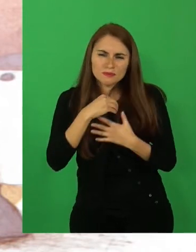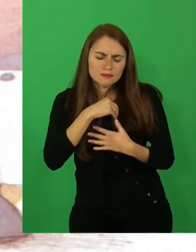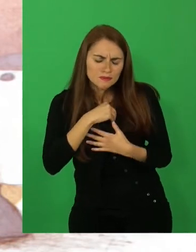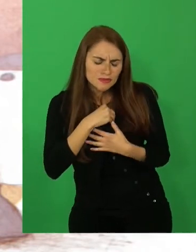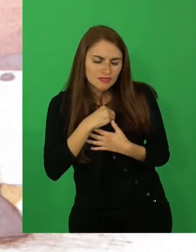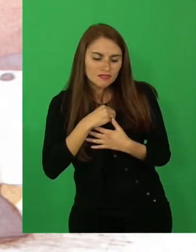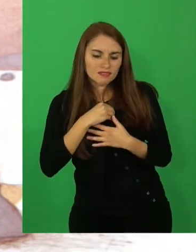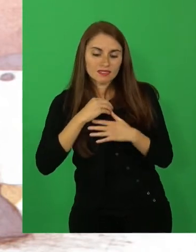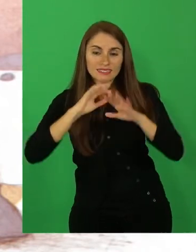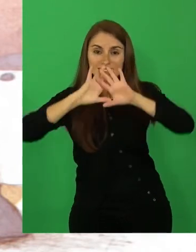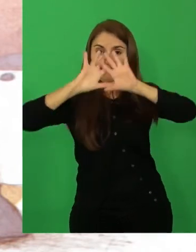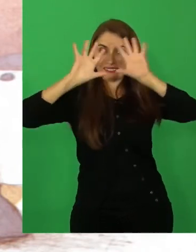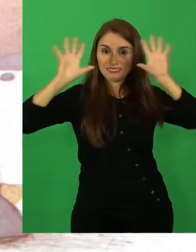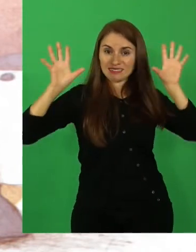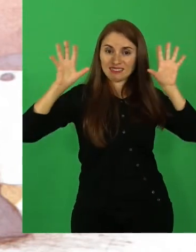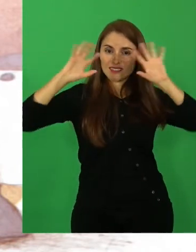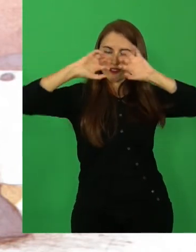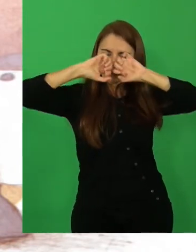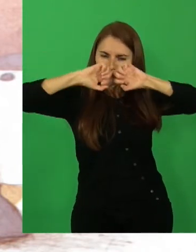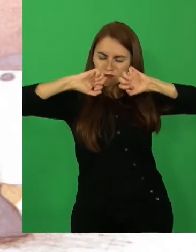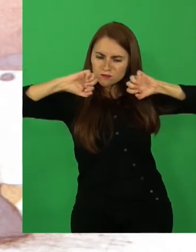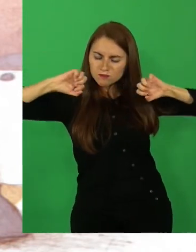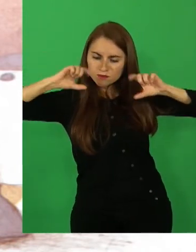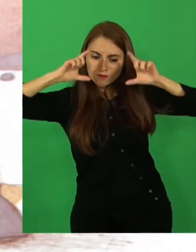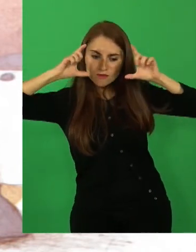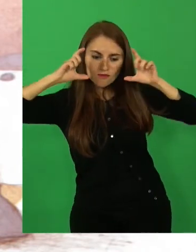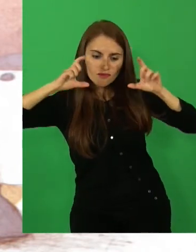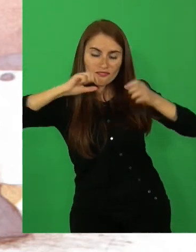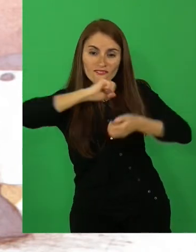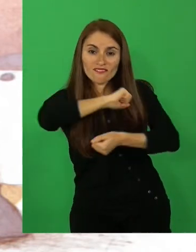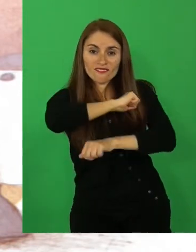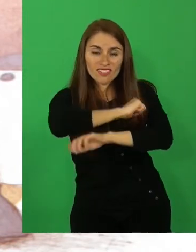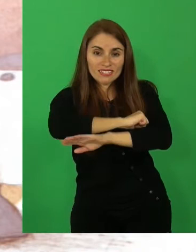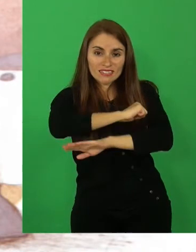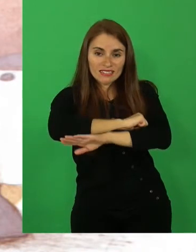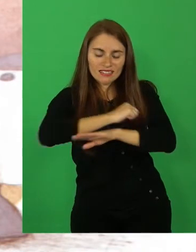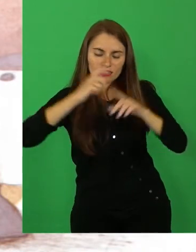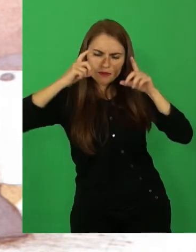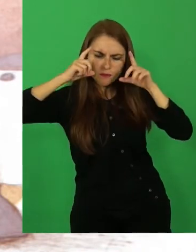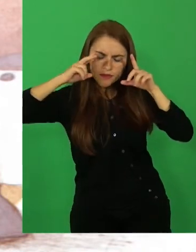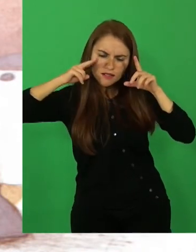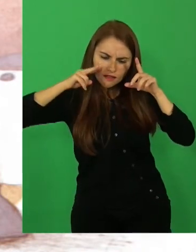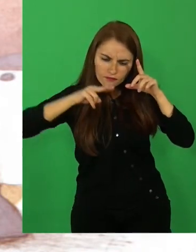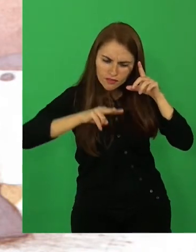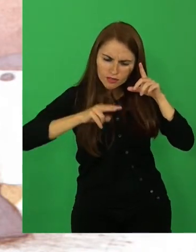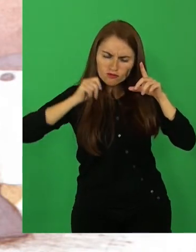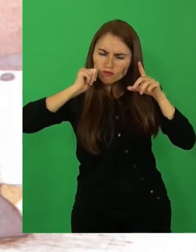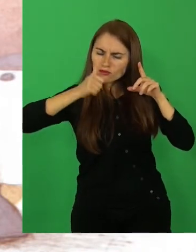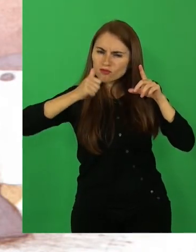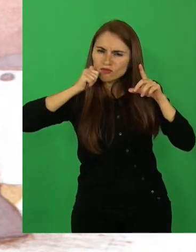abrió en el cielo una ventanita para mirarlo cada noche.